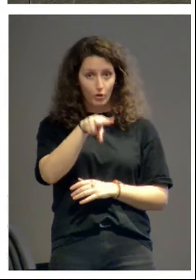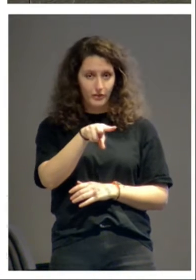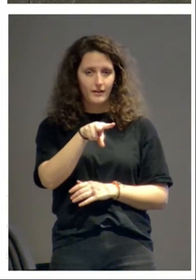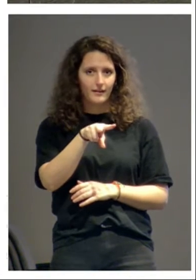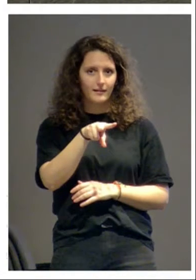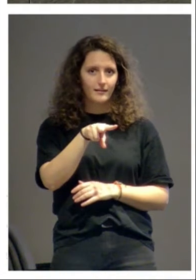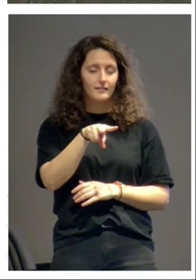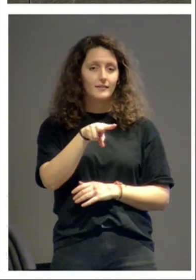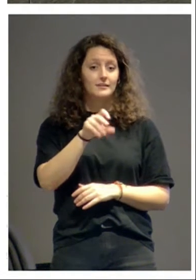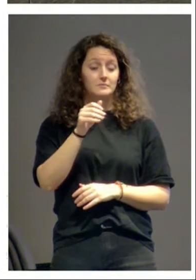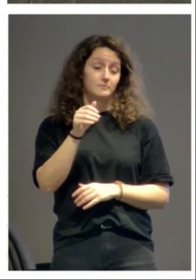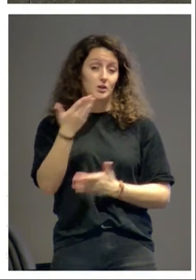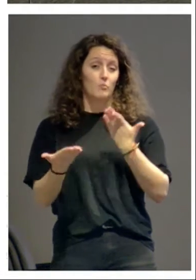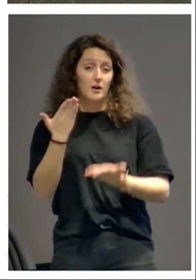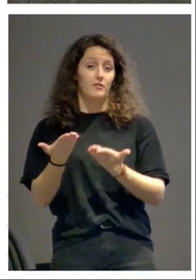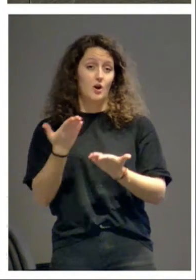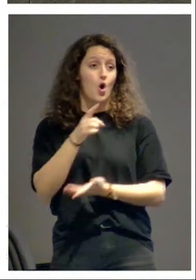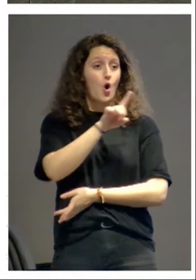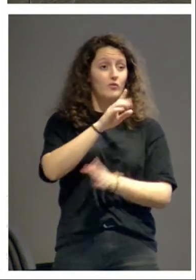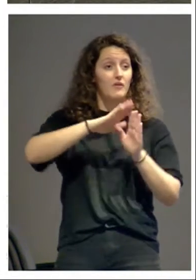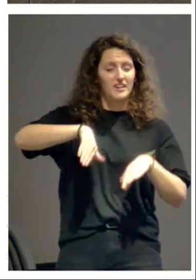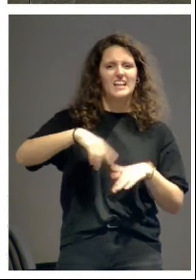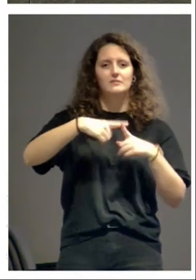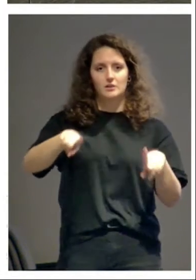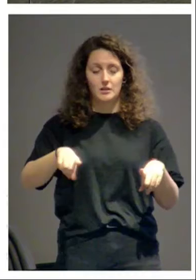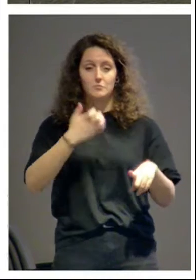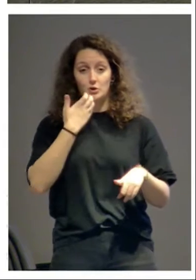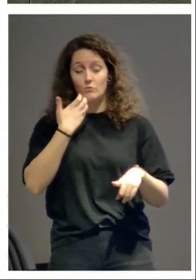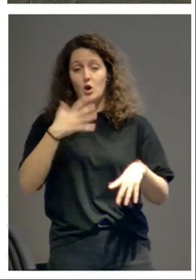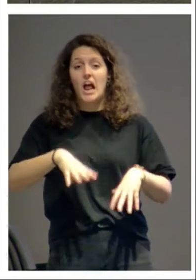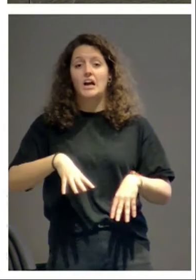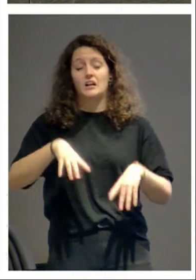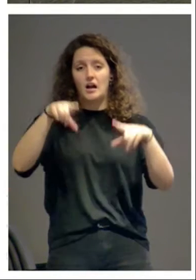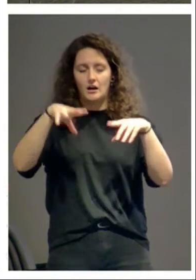lo que sucedía a finales del XI, por ejemplo, en la Catedral de Jaca.